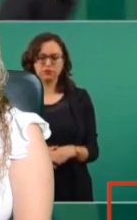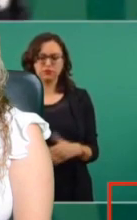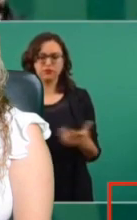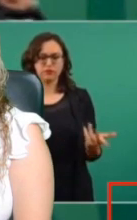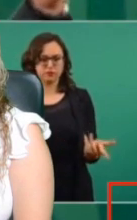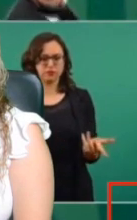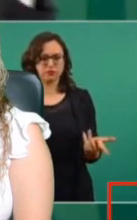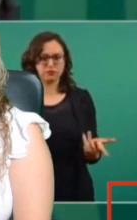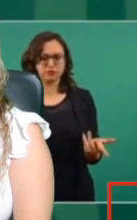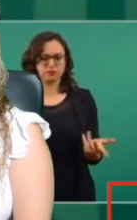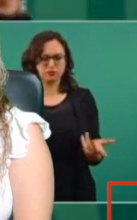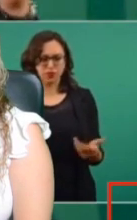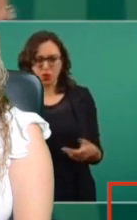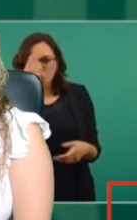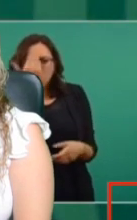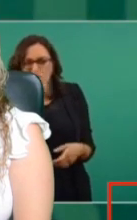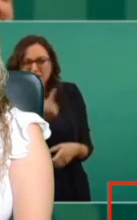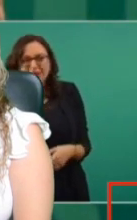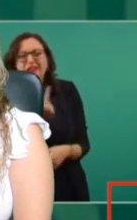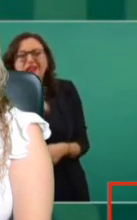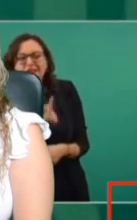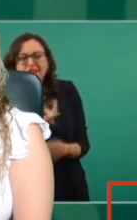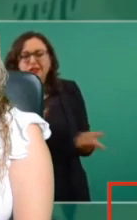por el bombardeo.